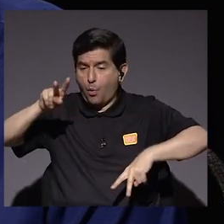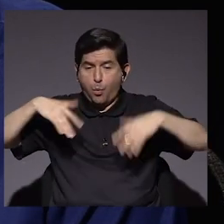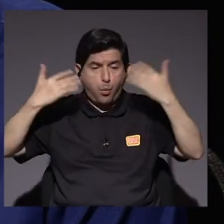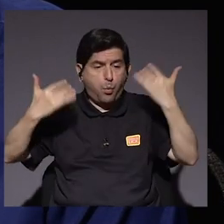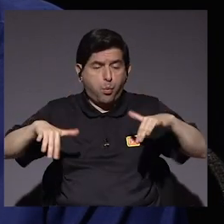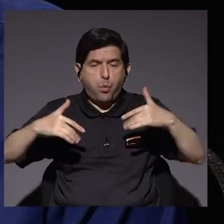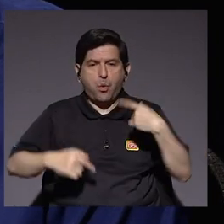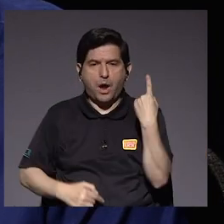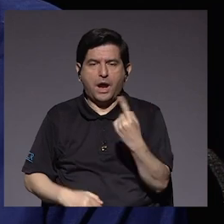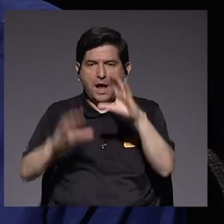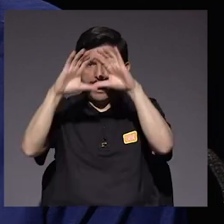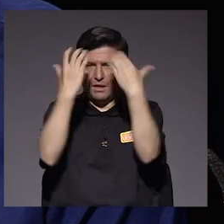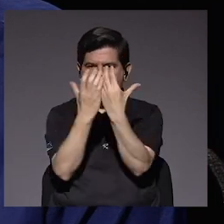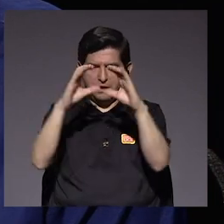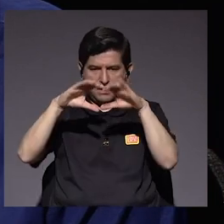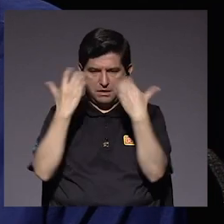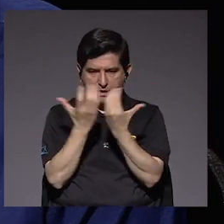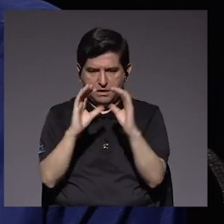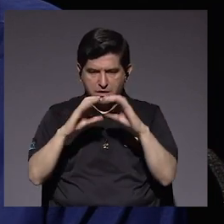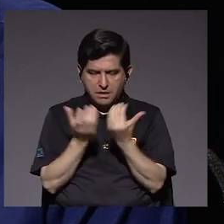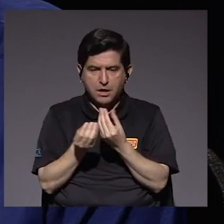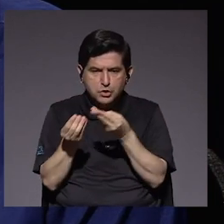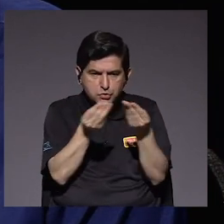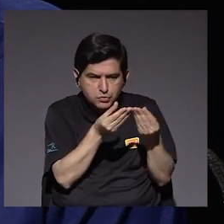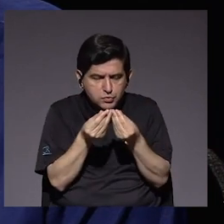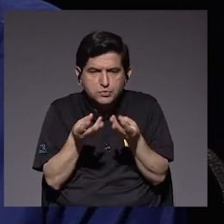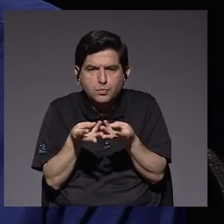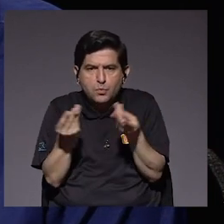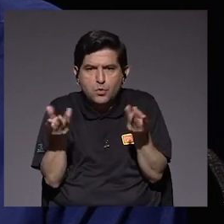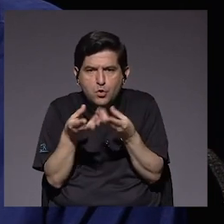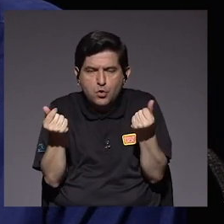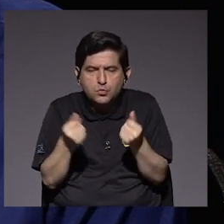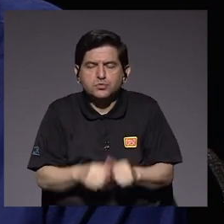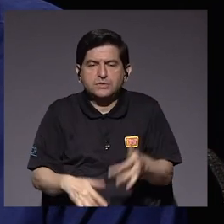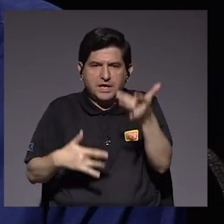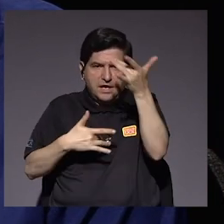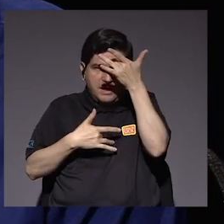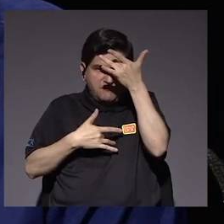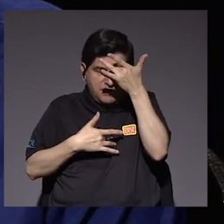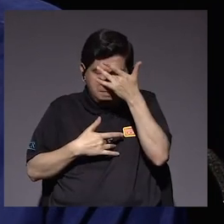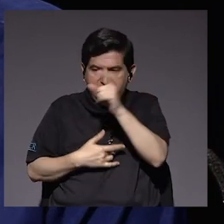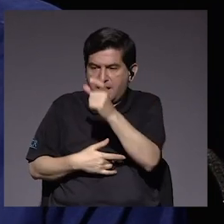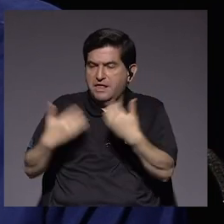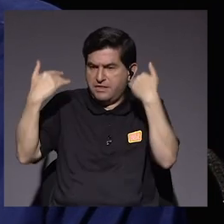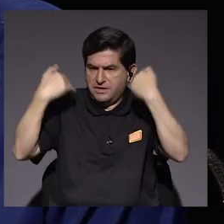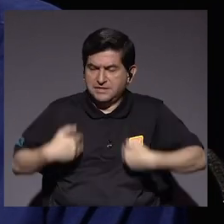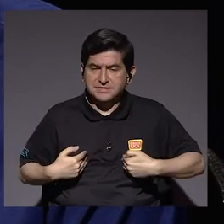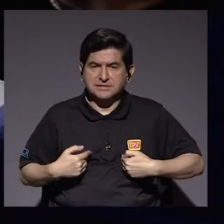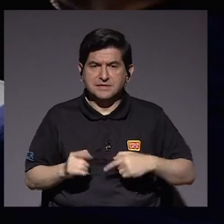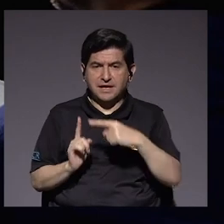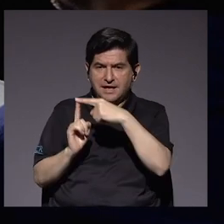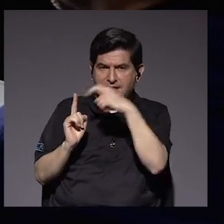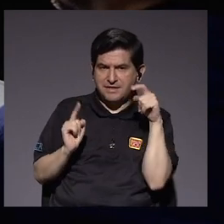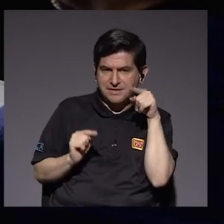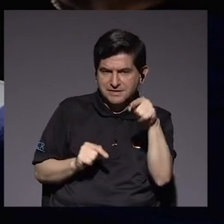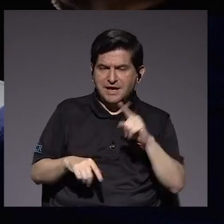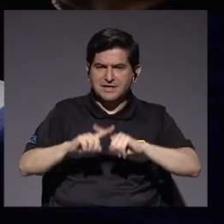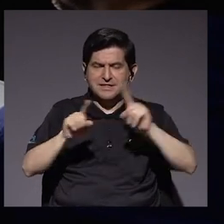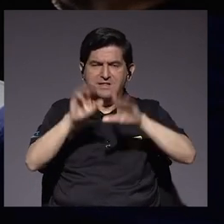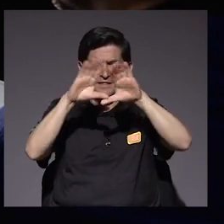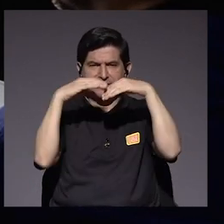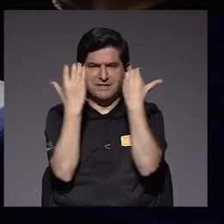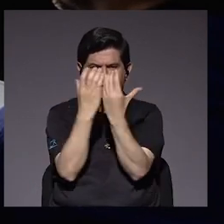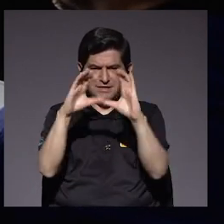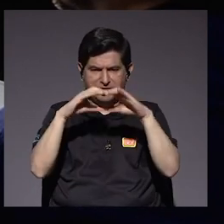enorme en cada categoría de agentes que producen enfermedades en humanos. Y es a partir de ahí que se separan una serie de